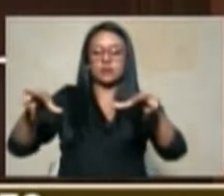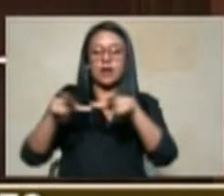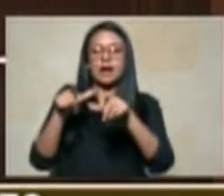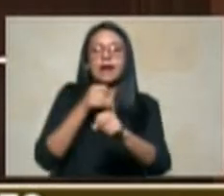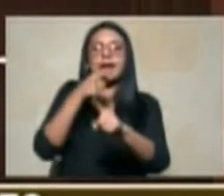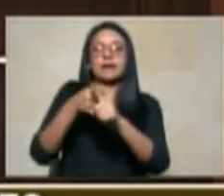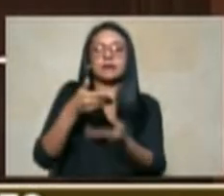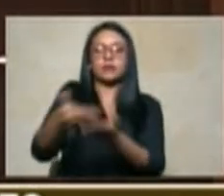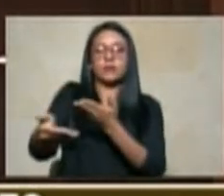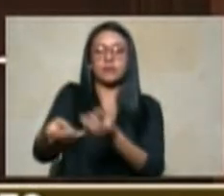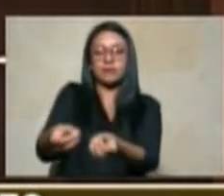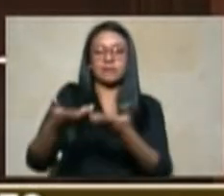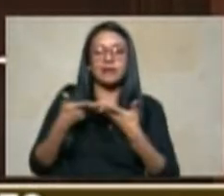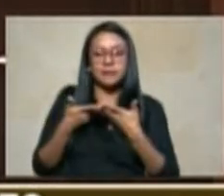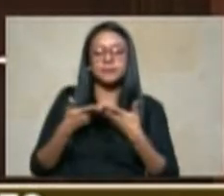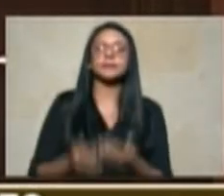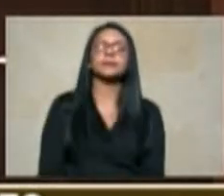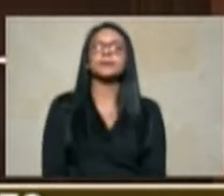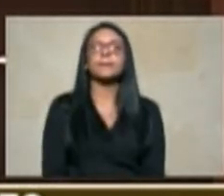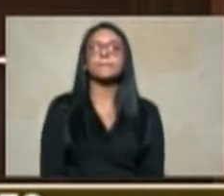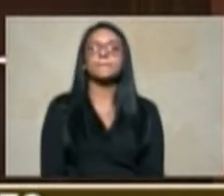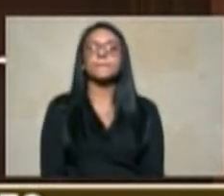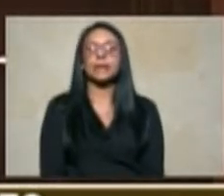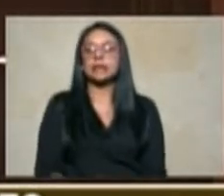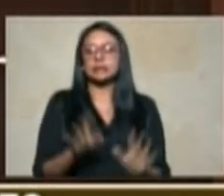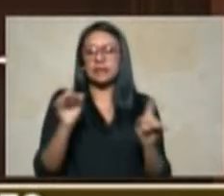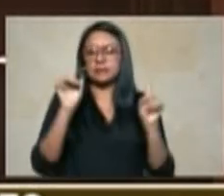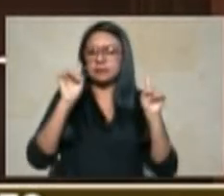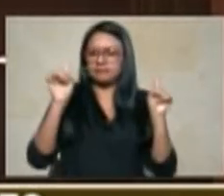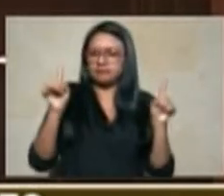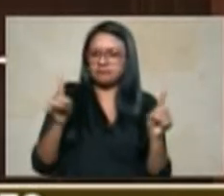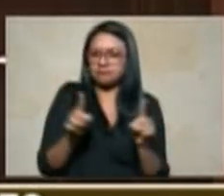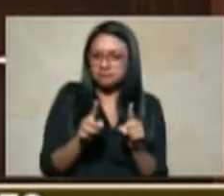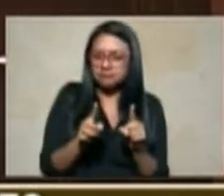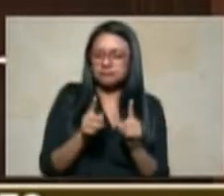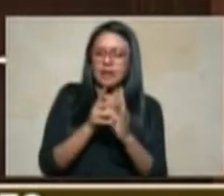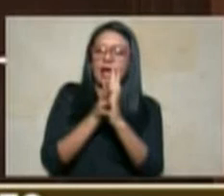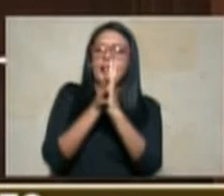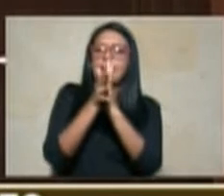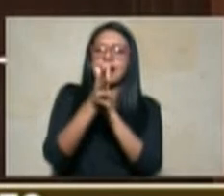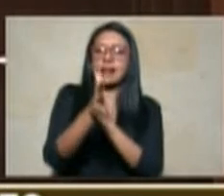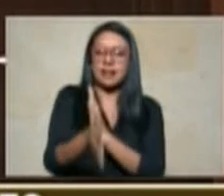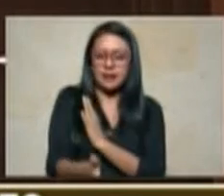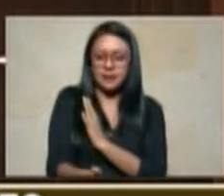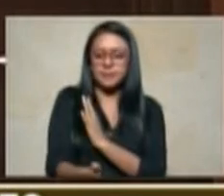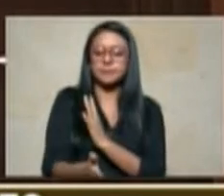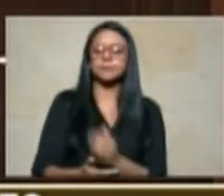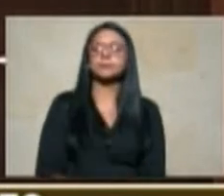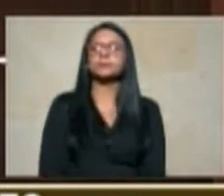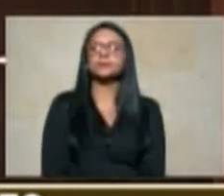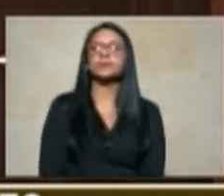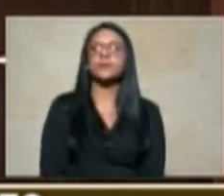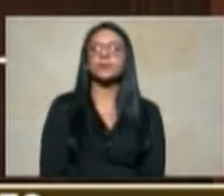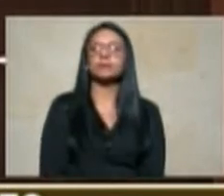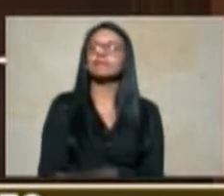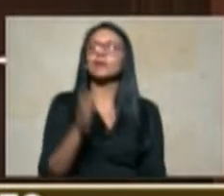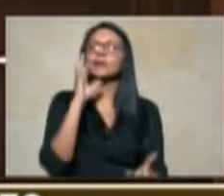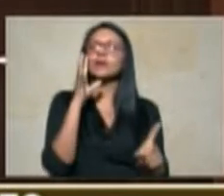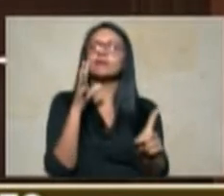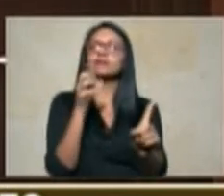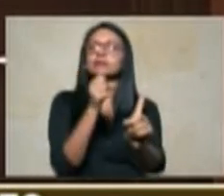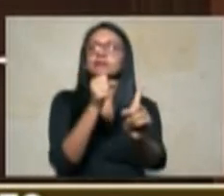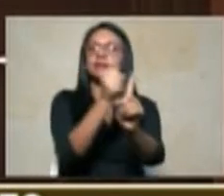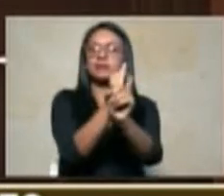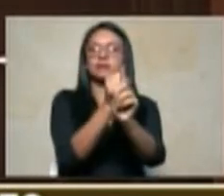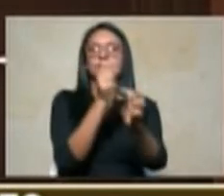para ir concluyendo esta intervención respecto de los alcances objetos y